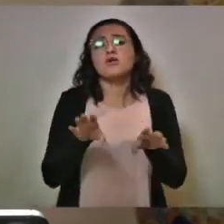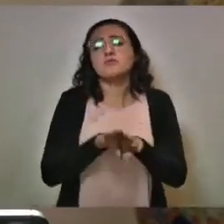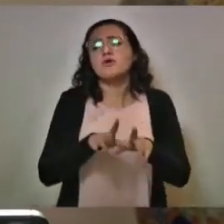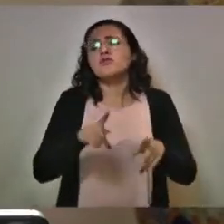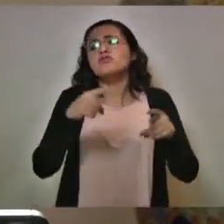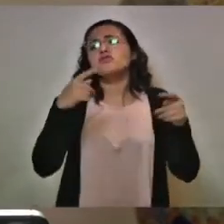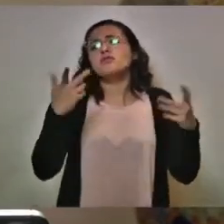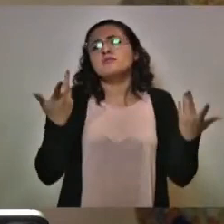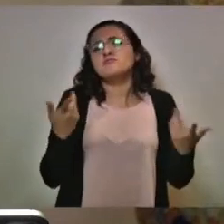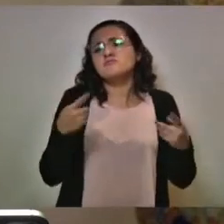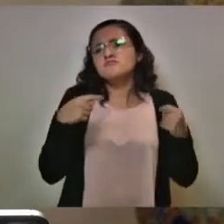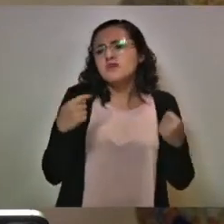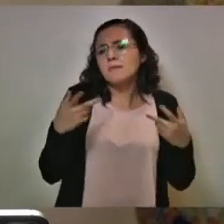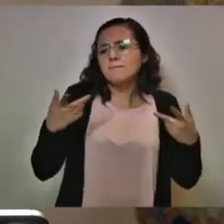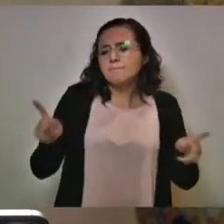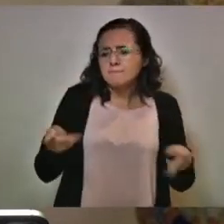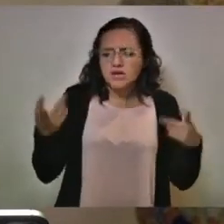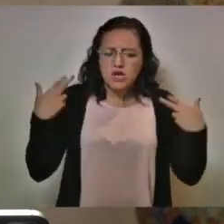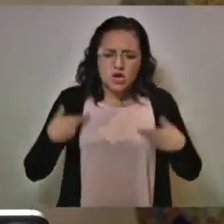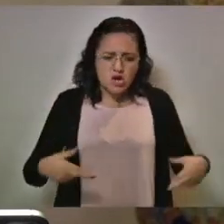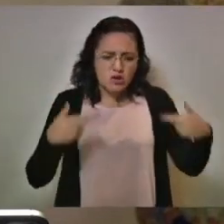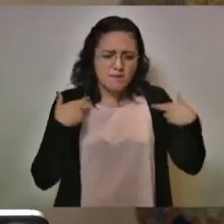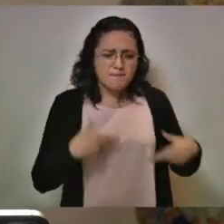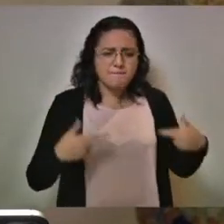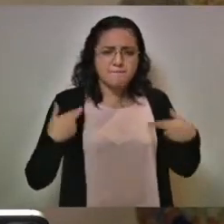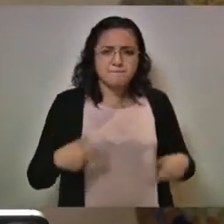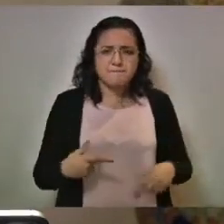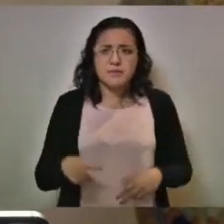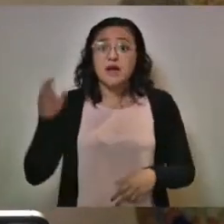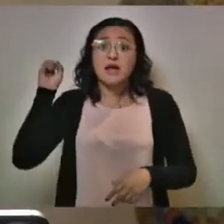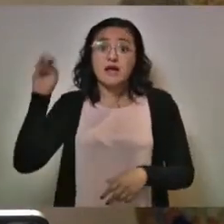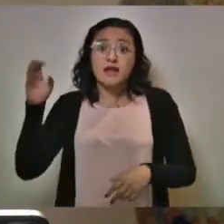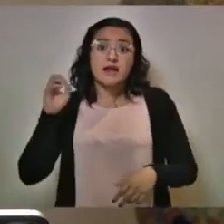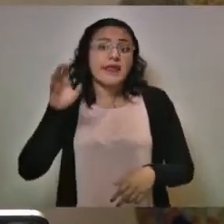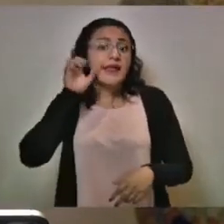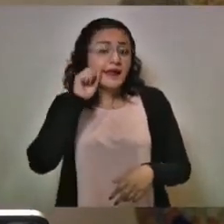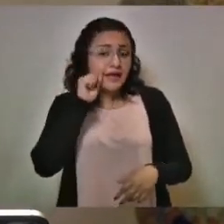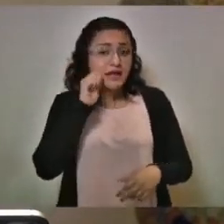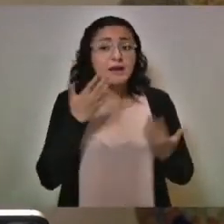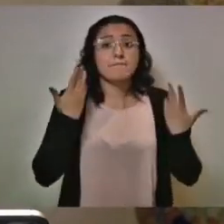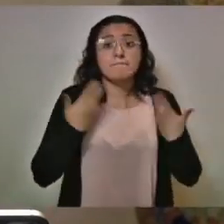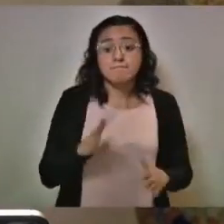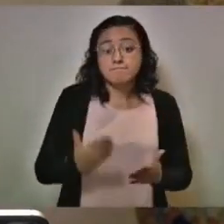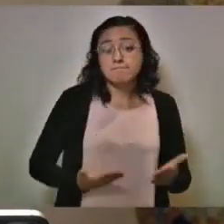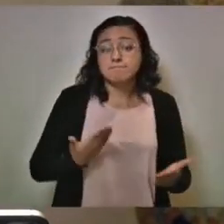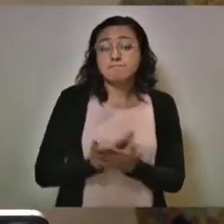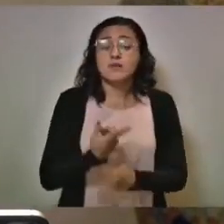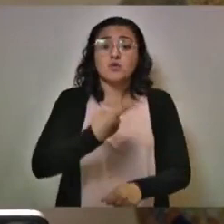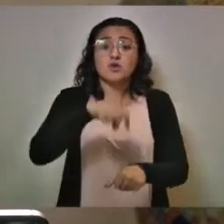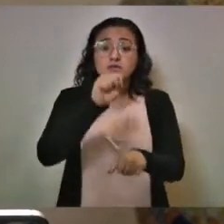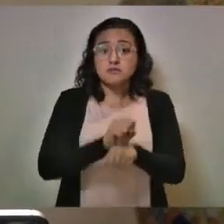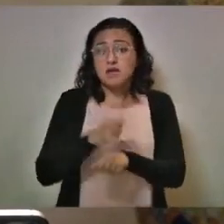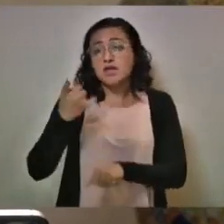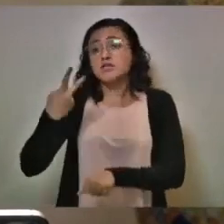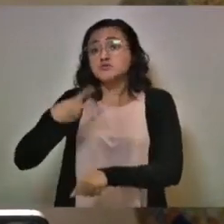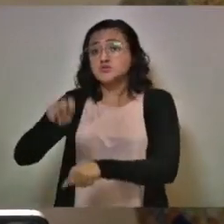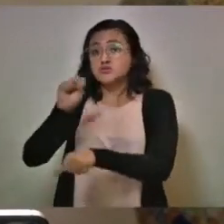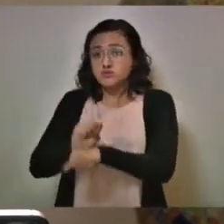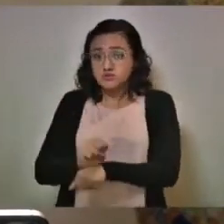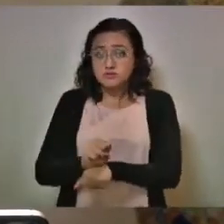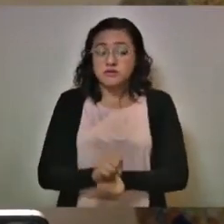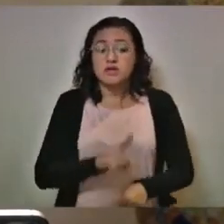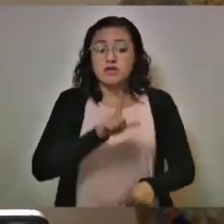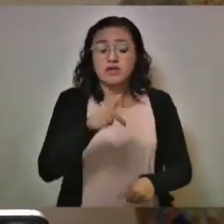departamentales, los pequeños comercios, es en el semáforo naranja, presentaremos semana 1 y 2 y otras